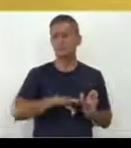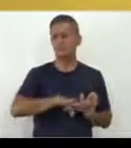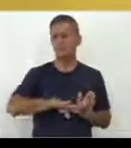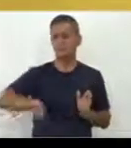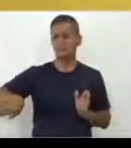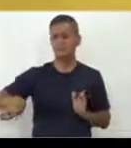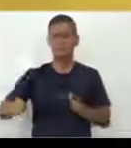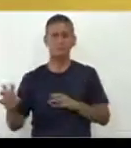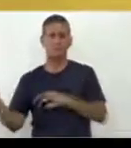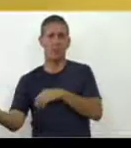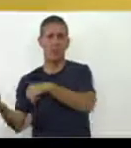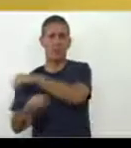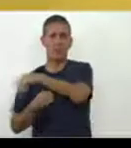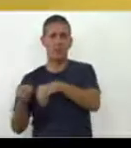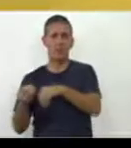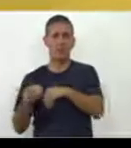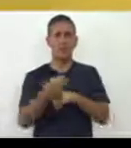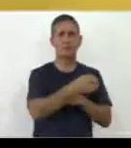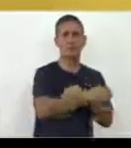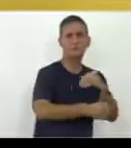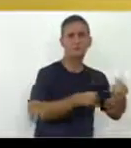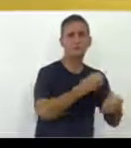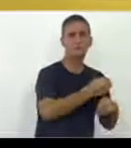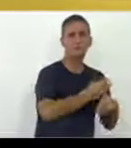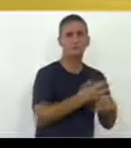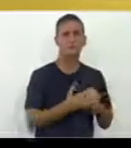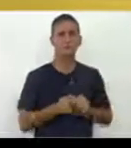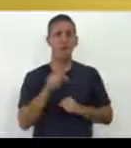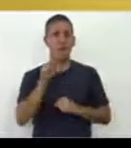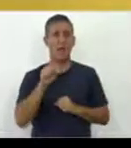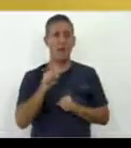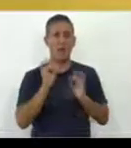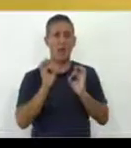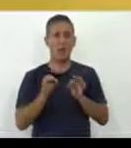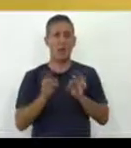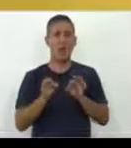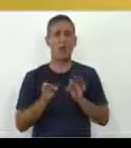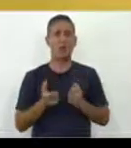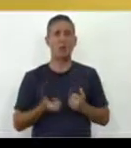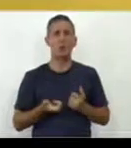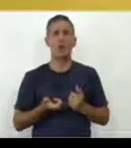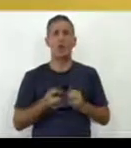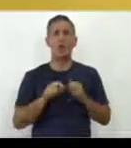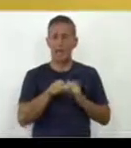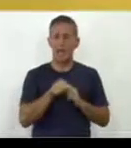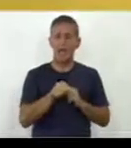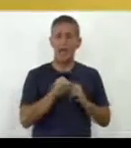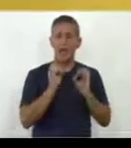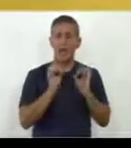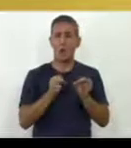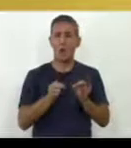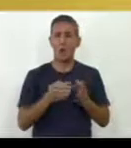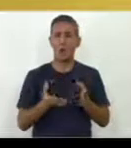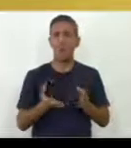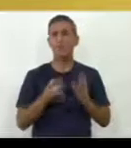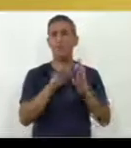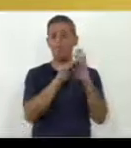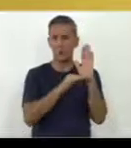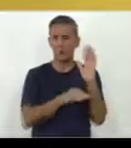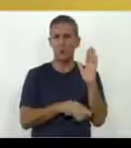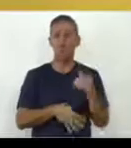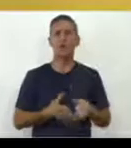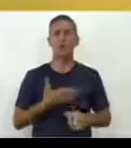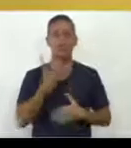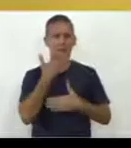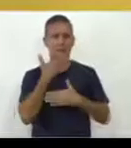y sin saber que realmente a un mismo material podemos sacarle mucho beneficio. Ahora, en esta